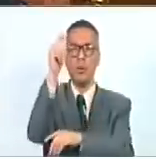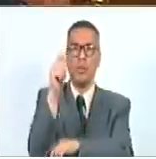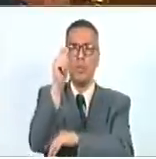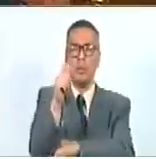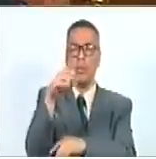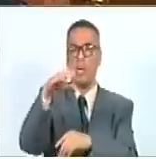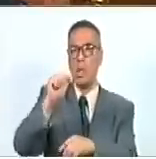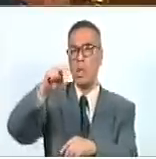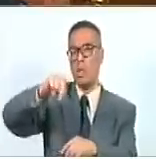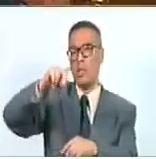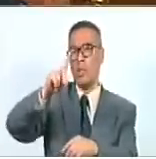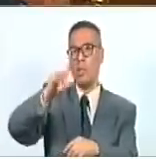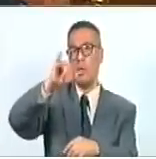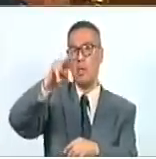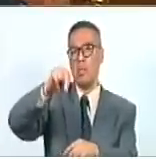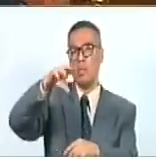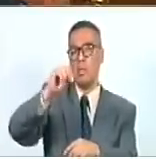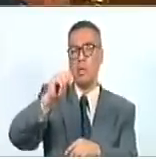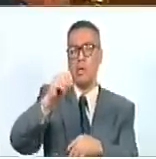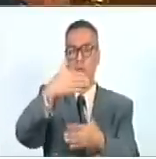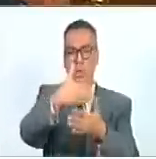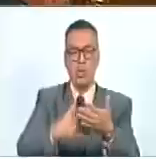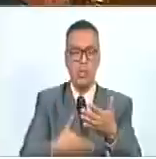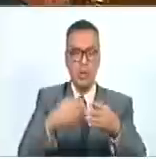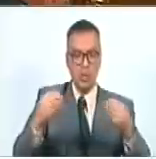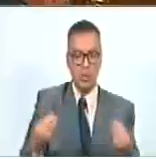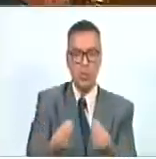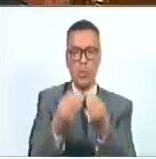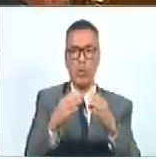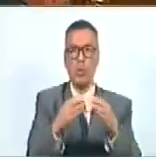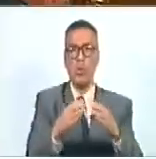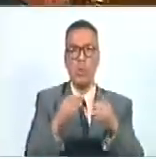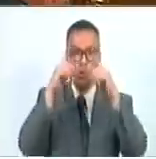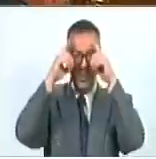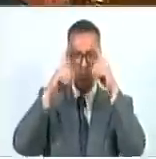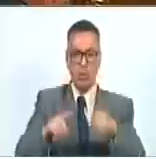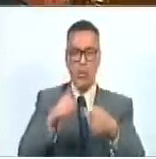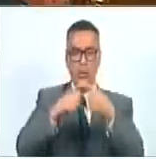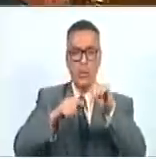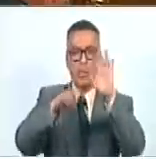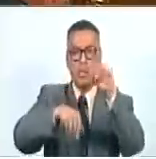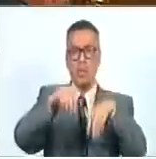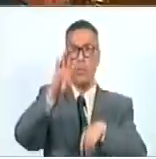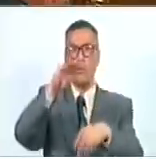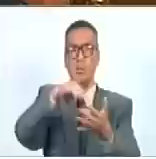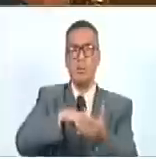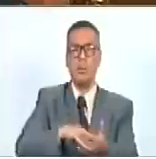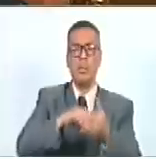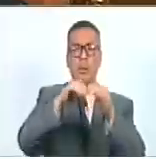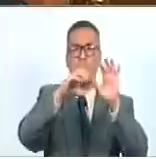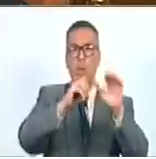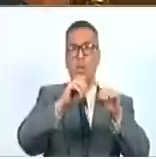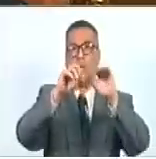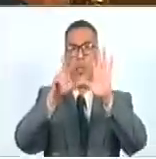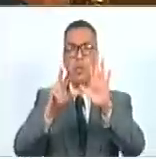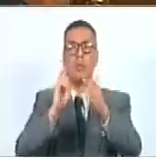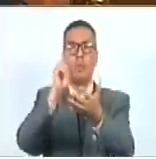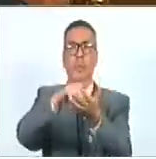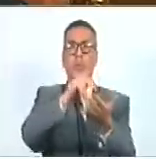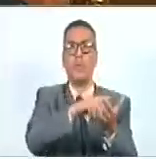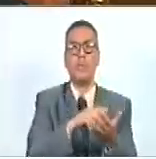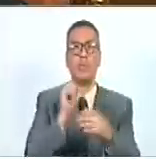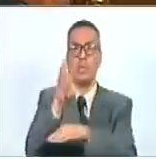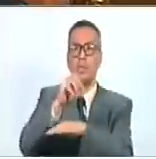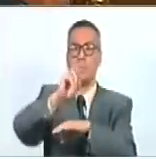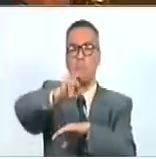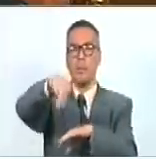andinos, remitimos en archivo adjunto la decisión número 14.083 sobre la participación de la